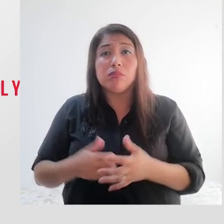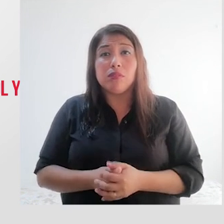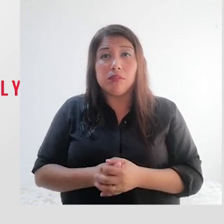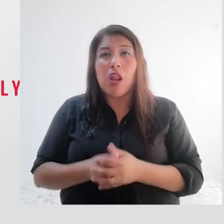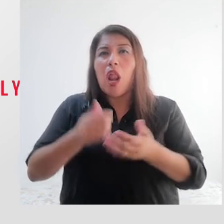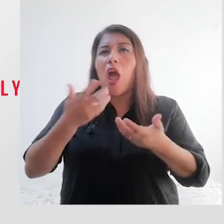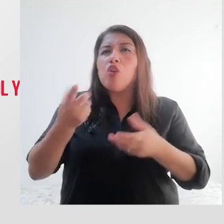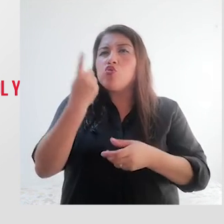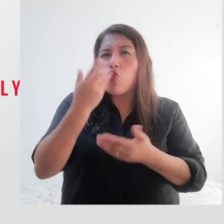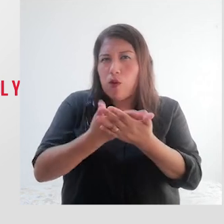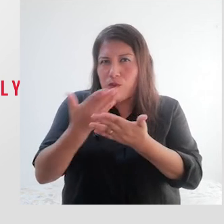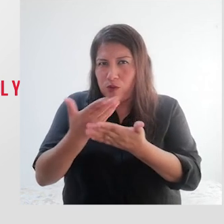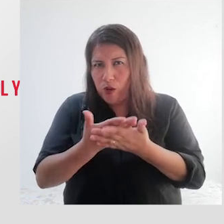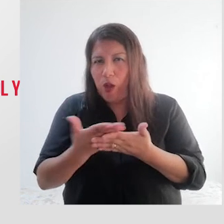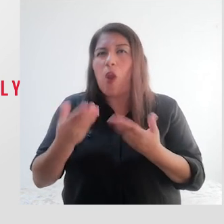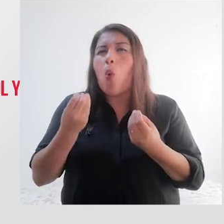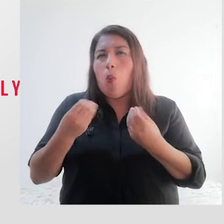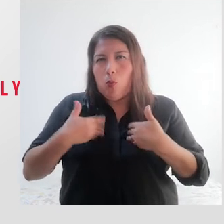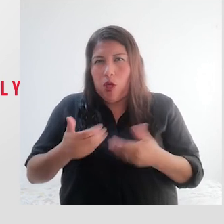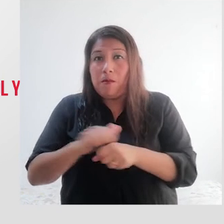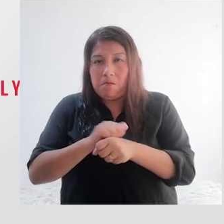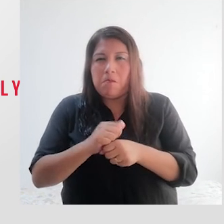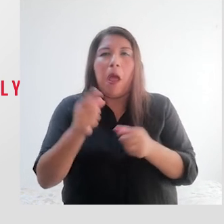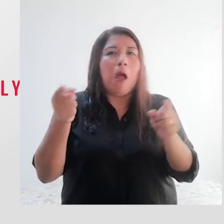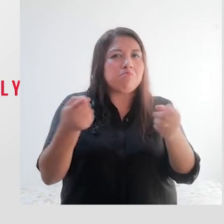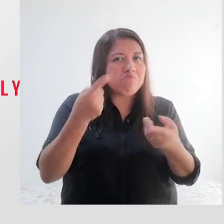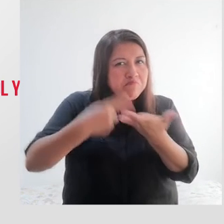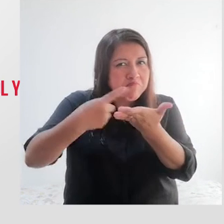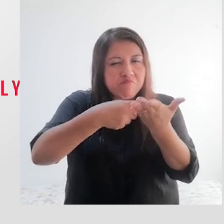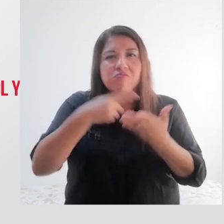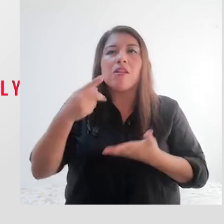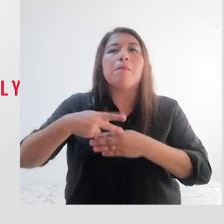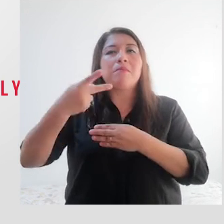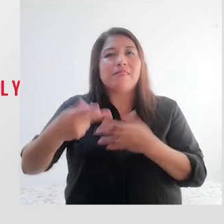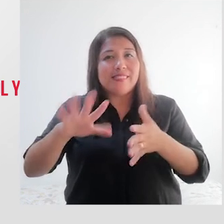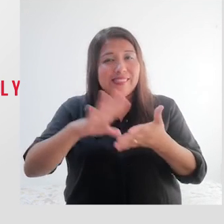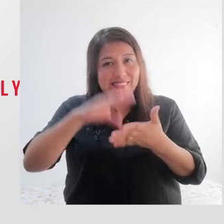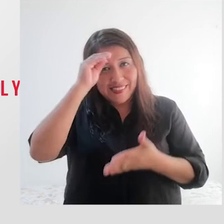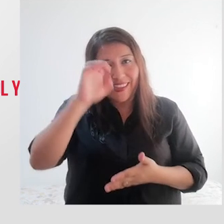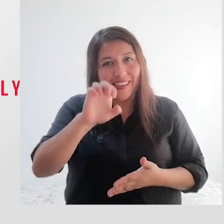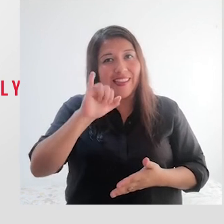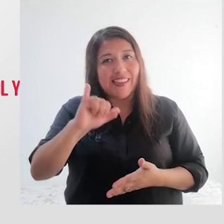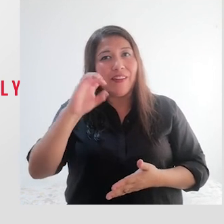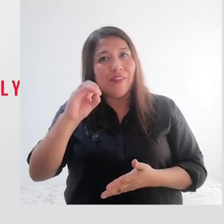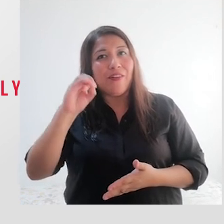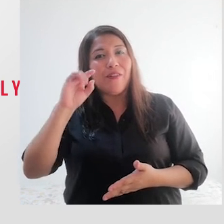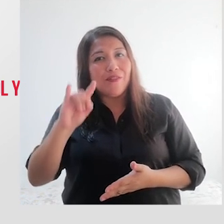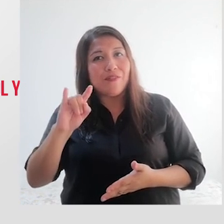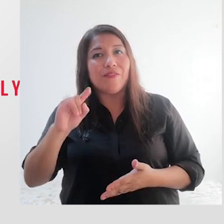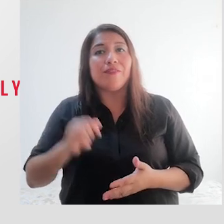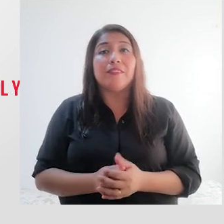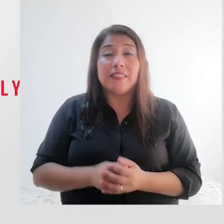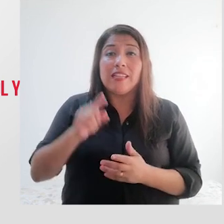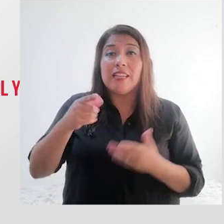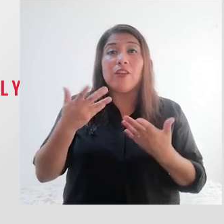y coordinamos con nuestros vecinos. Ahora que ya sabemos el I. U. E. A. O.